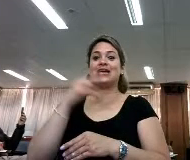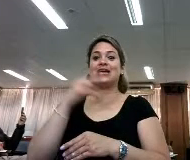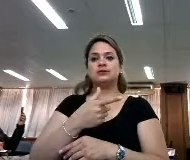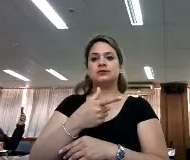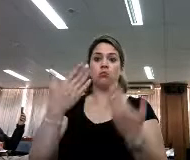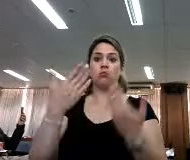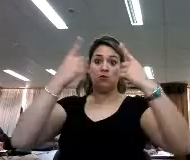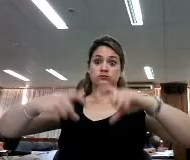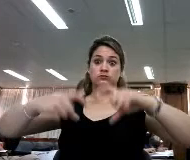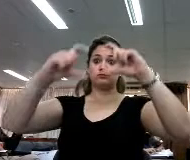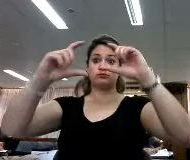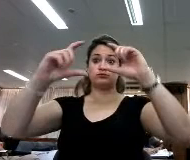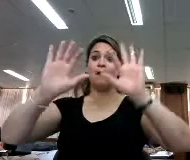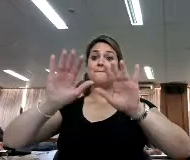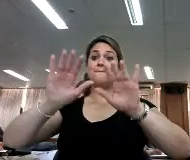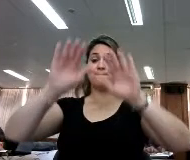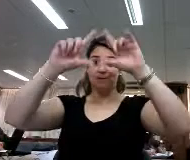pantalla.